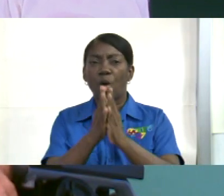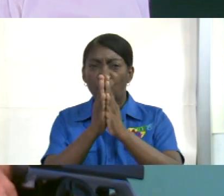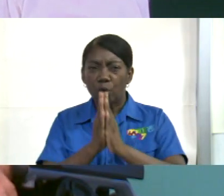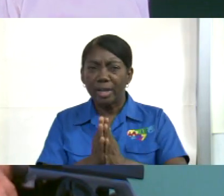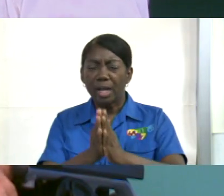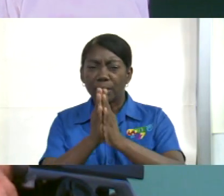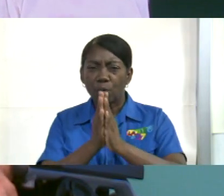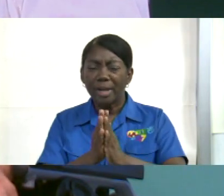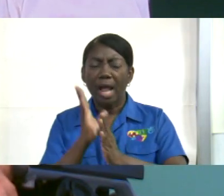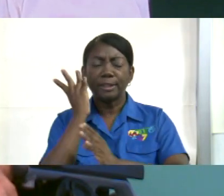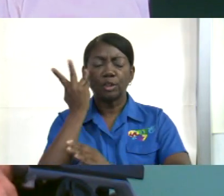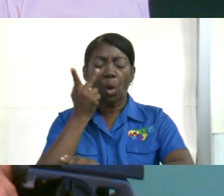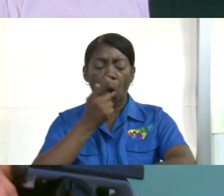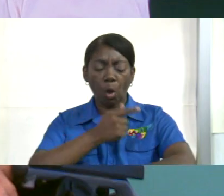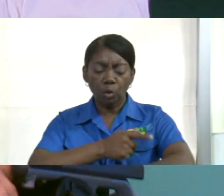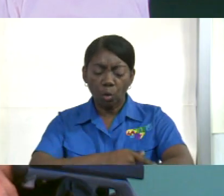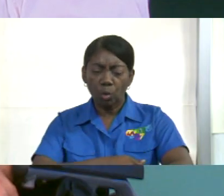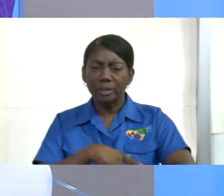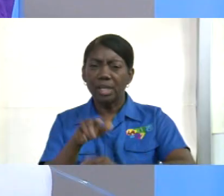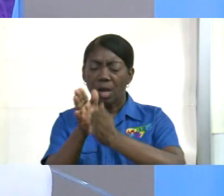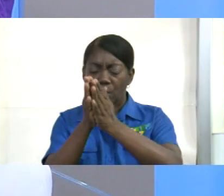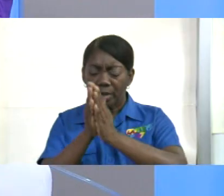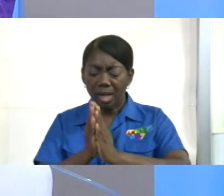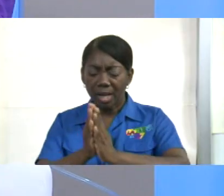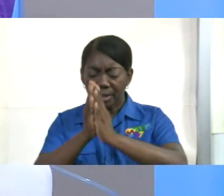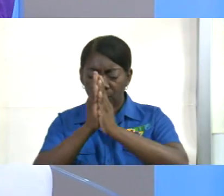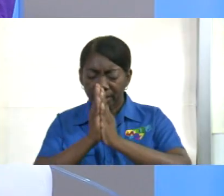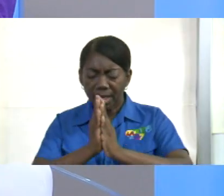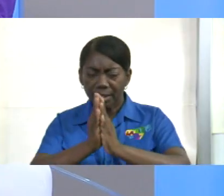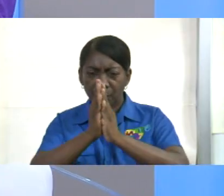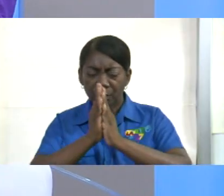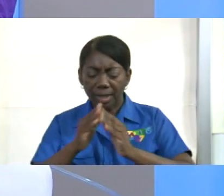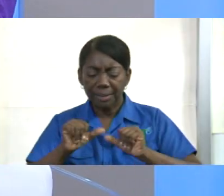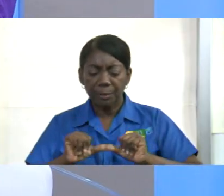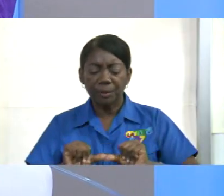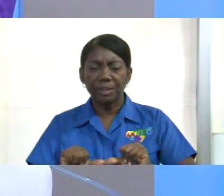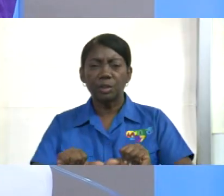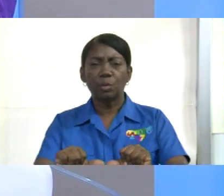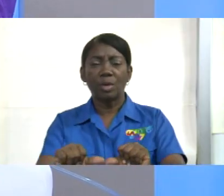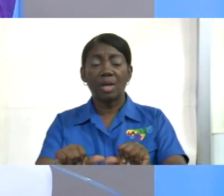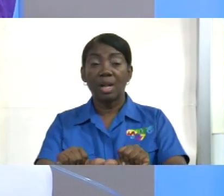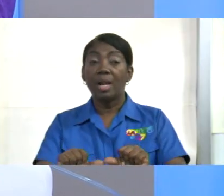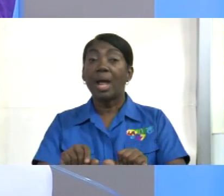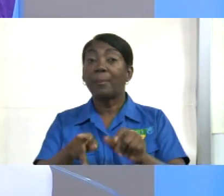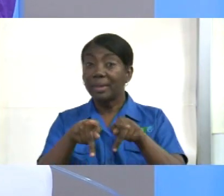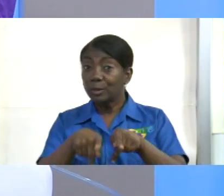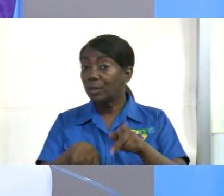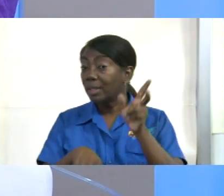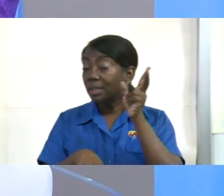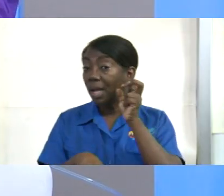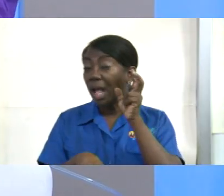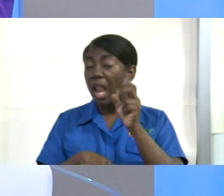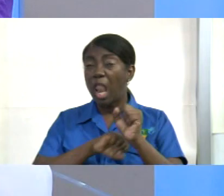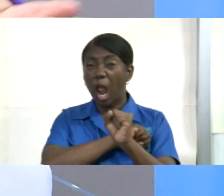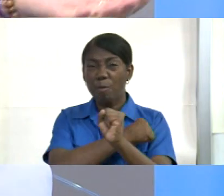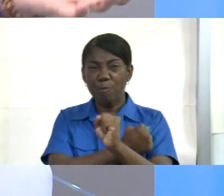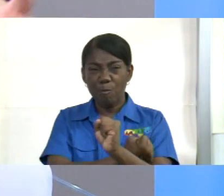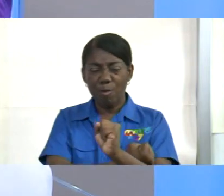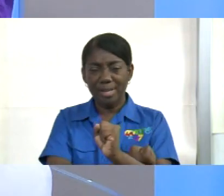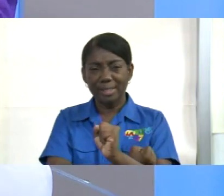días. Bueno, sabemos entonces aquello que nos están escuchando. Ajá. La fuerza